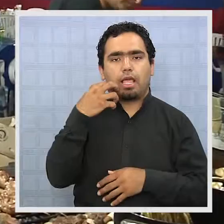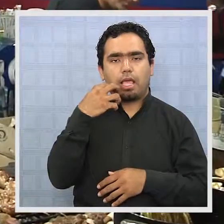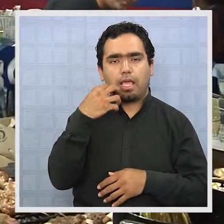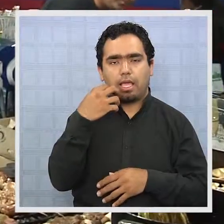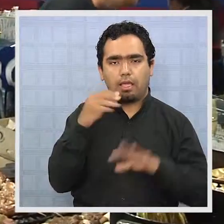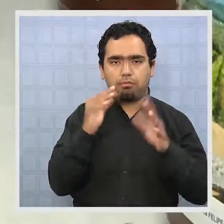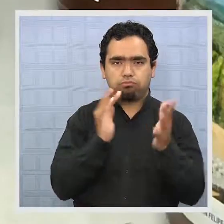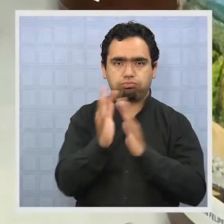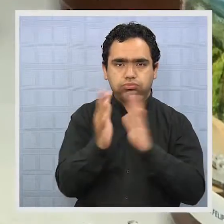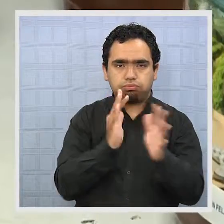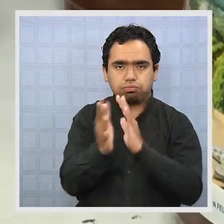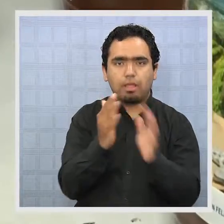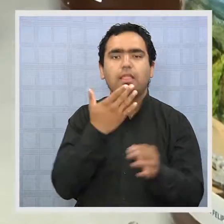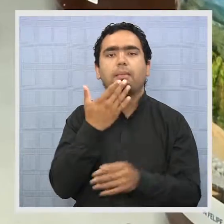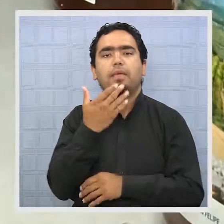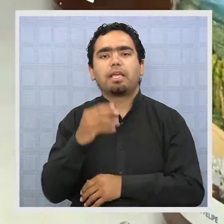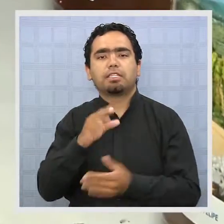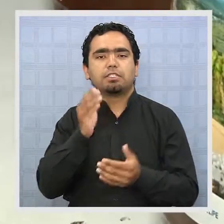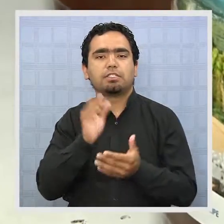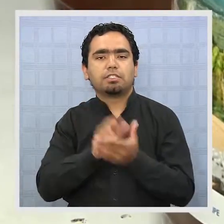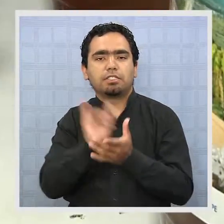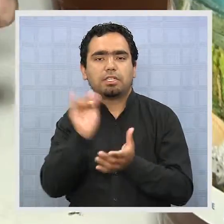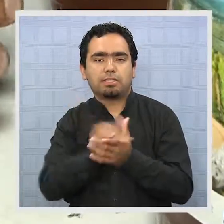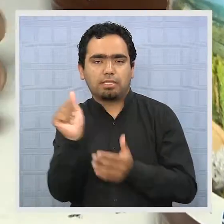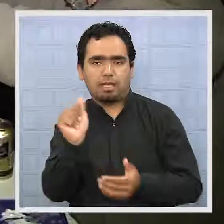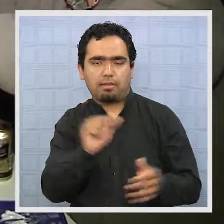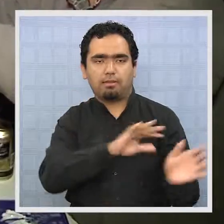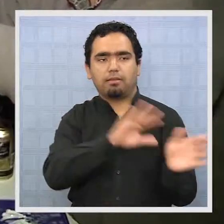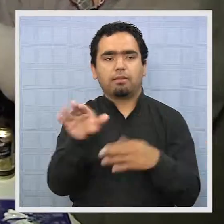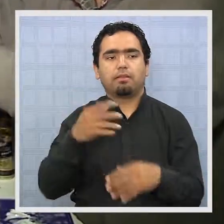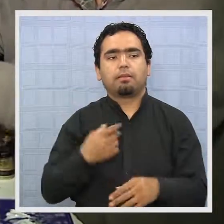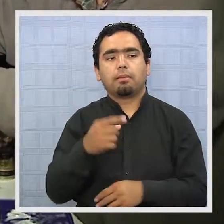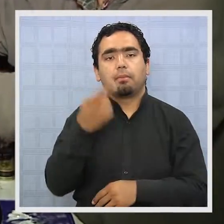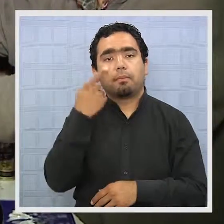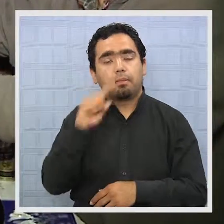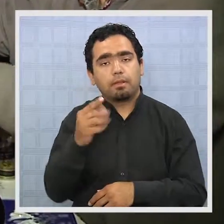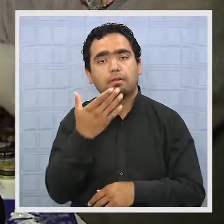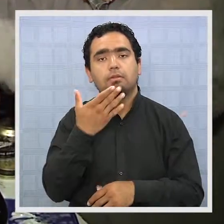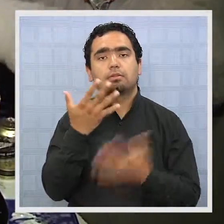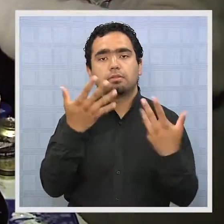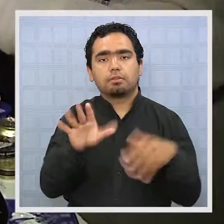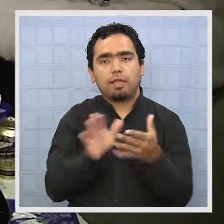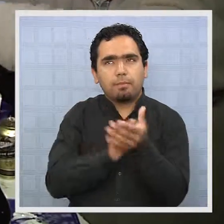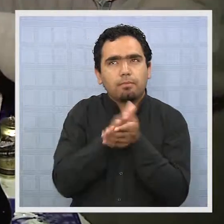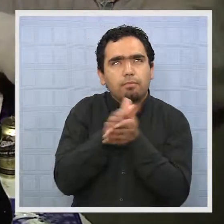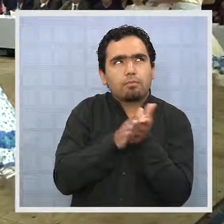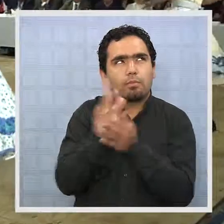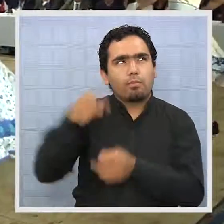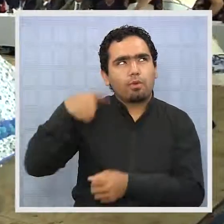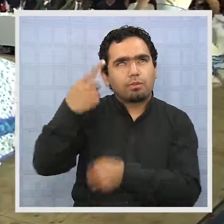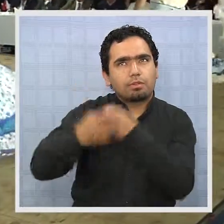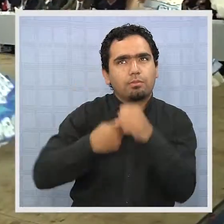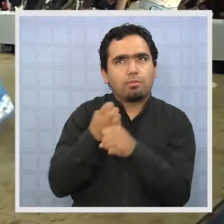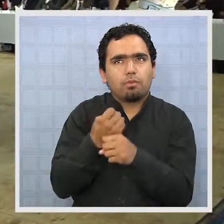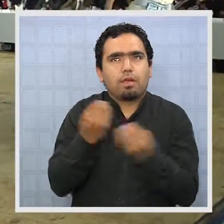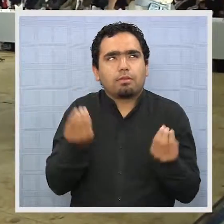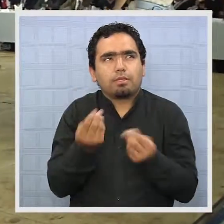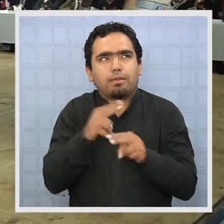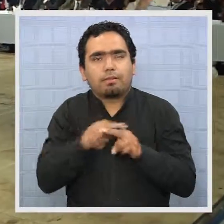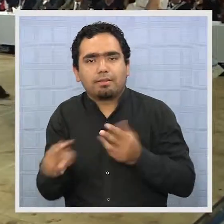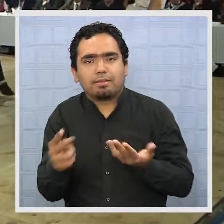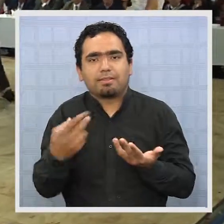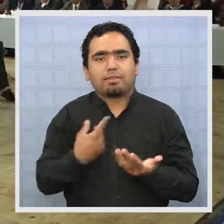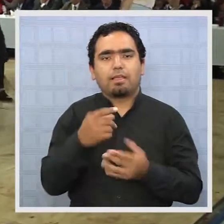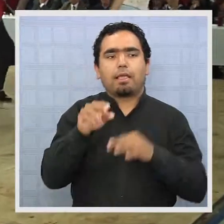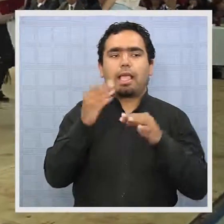periodo muy largo, lo que hizo lenta las ventas. Sin embargo, ya frotan las manos pensando en el próximo año el que se viene en